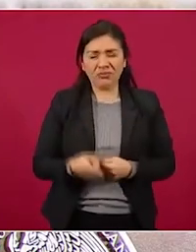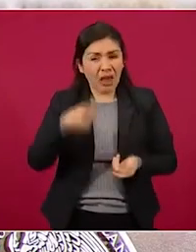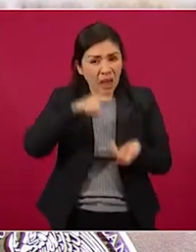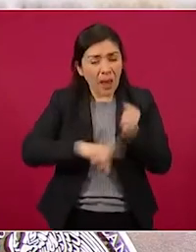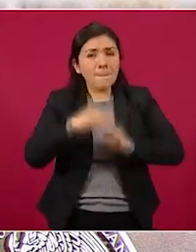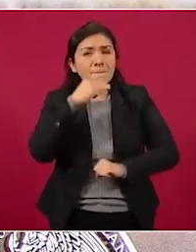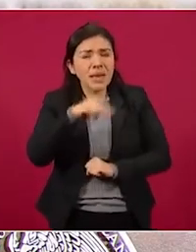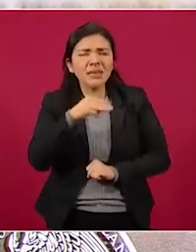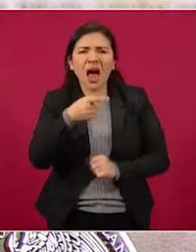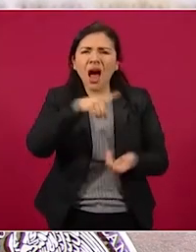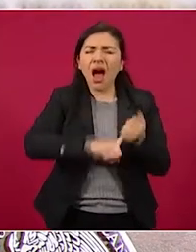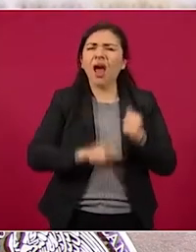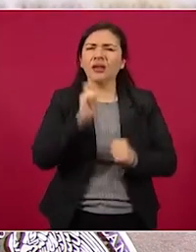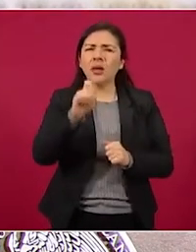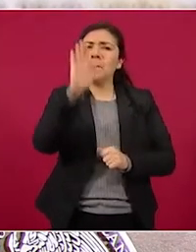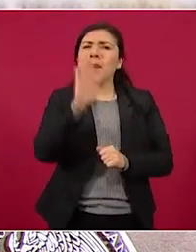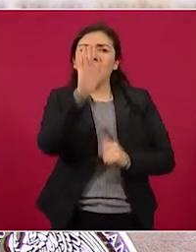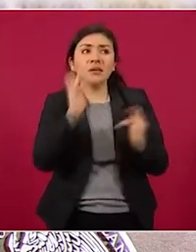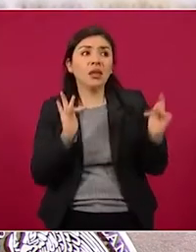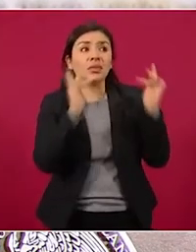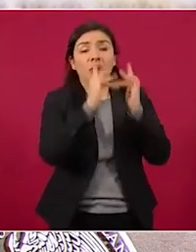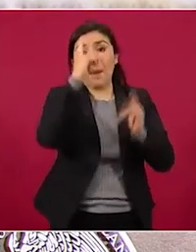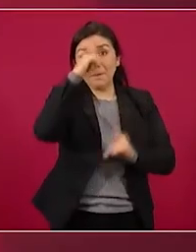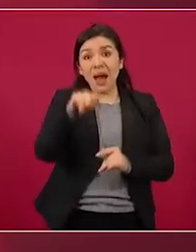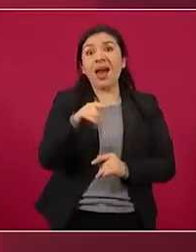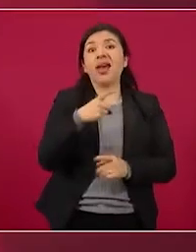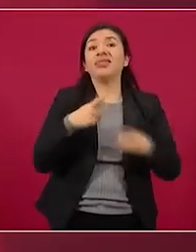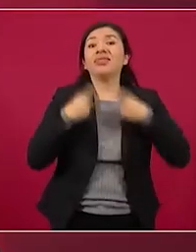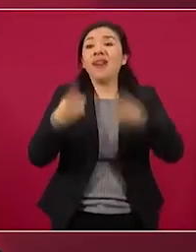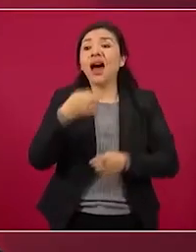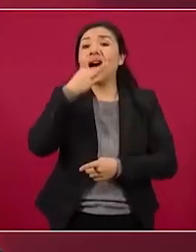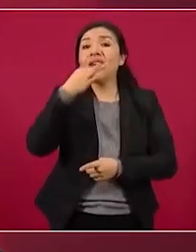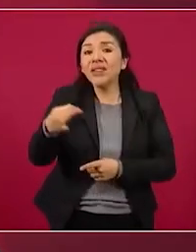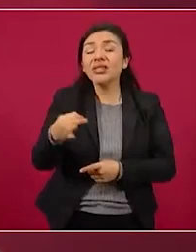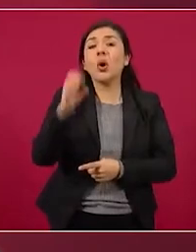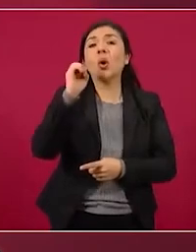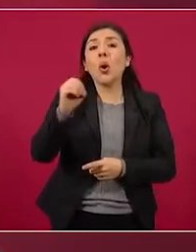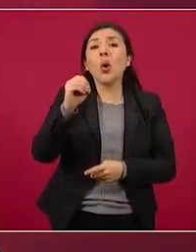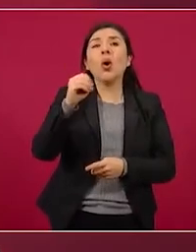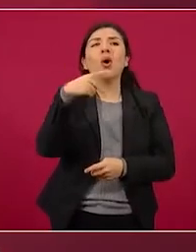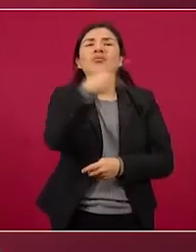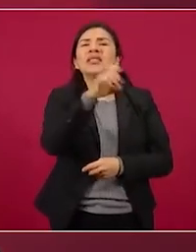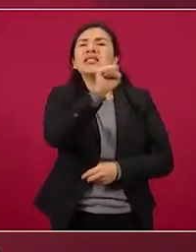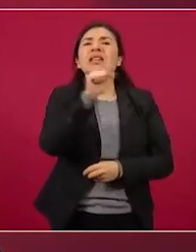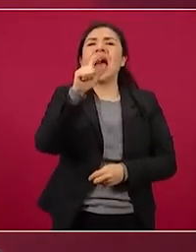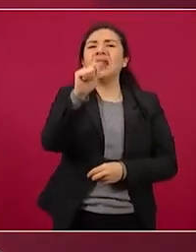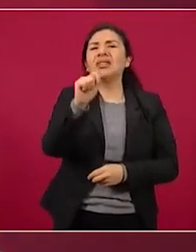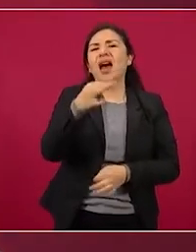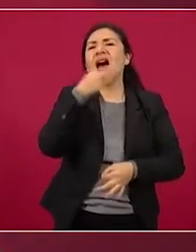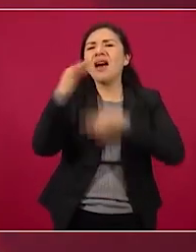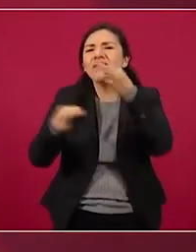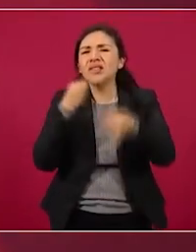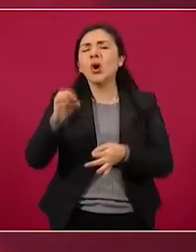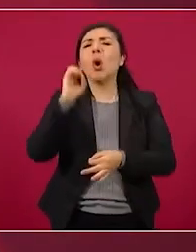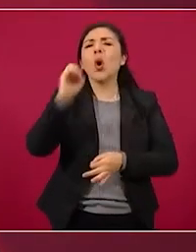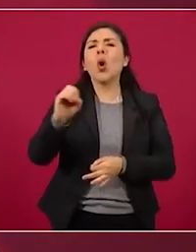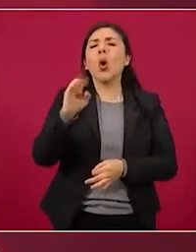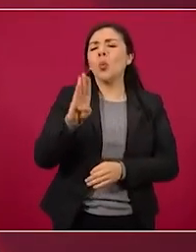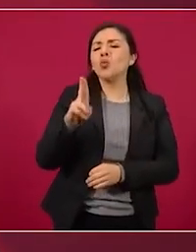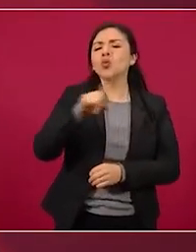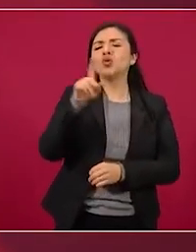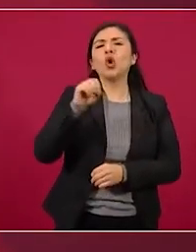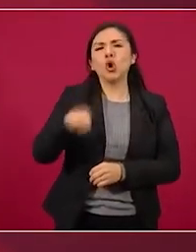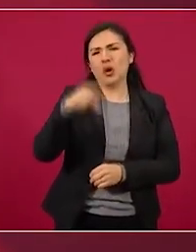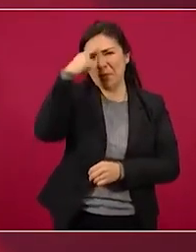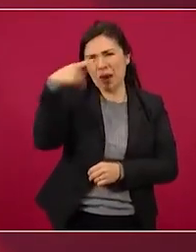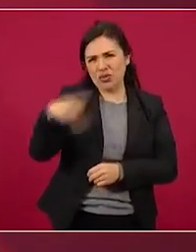comparten un supuesto enlace para recibir avisos y notificaciones del SAT o de tu buzón tributario.